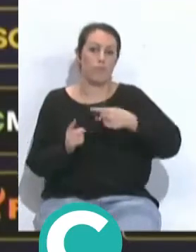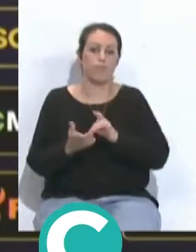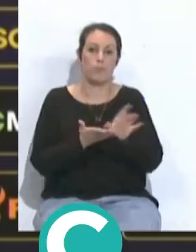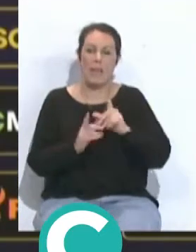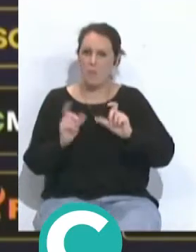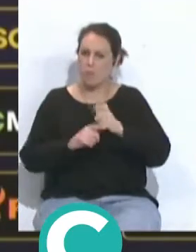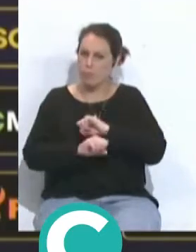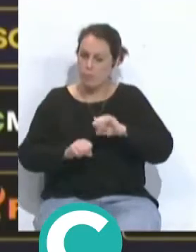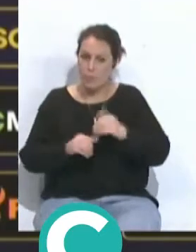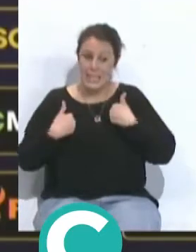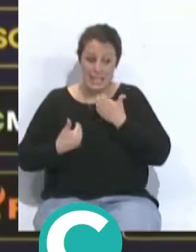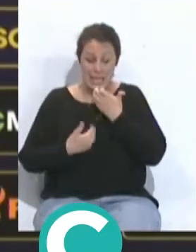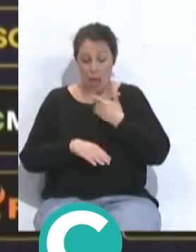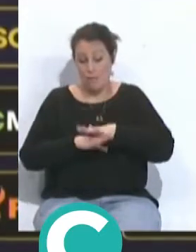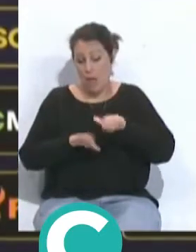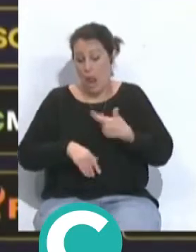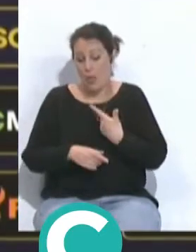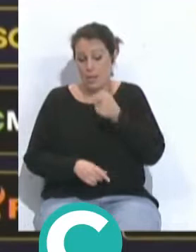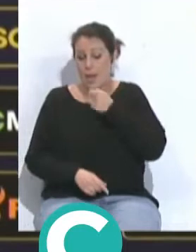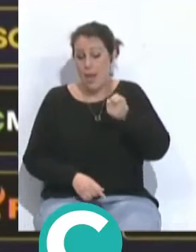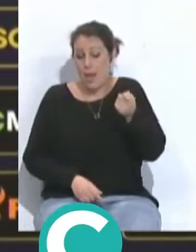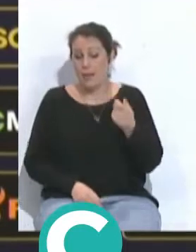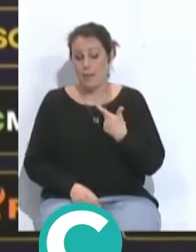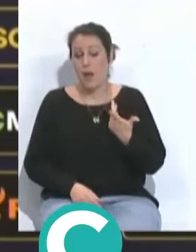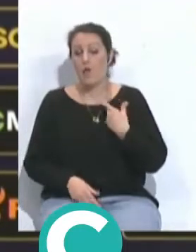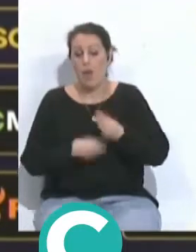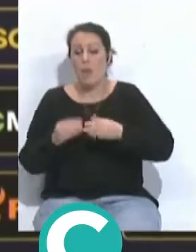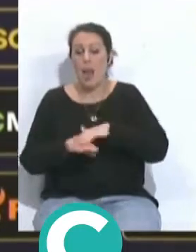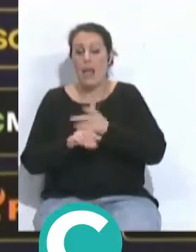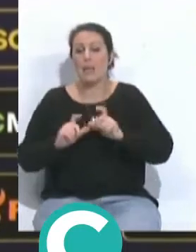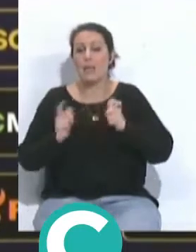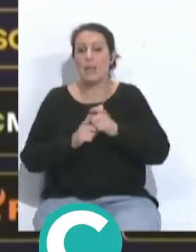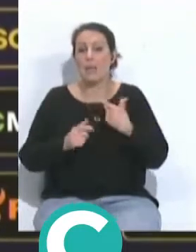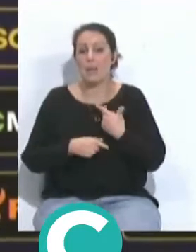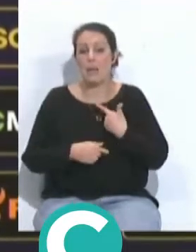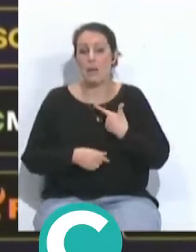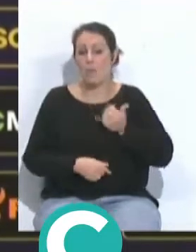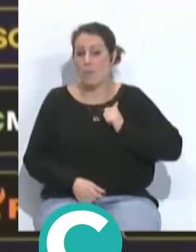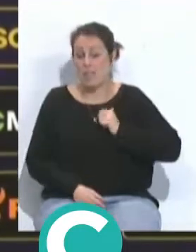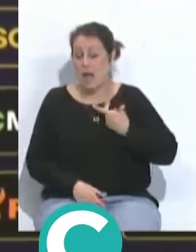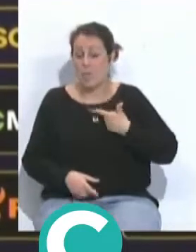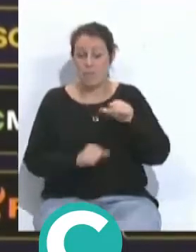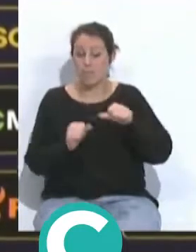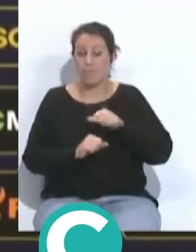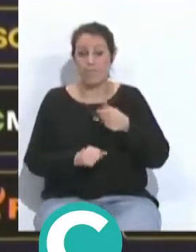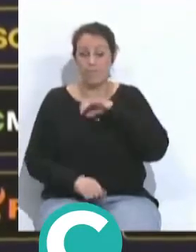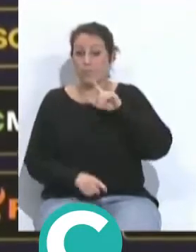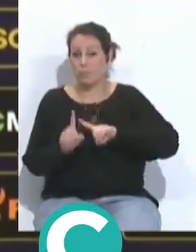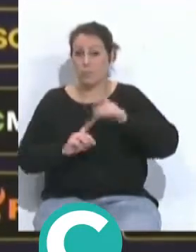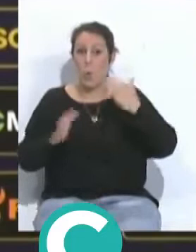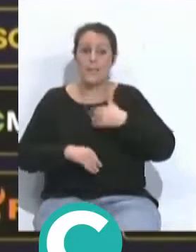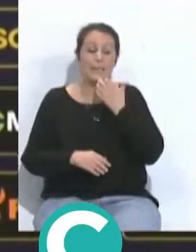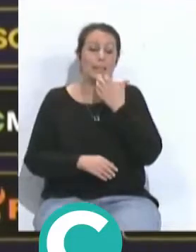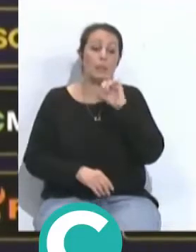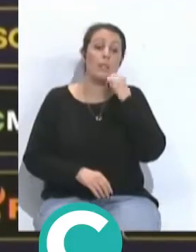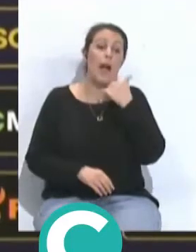maduro muy responsable y si al final alguno tiene que sacarse una tarjeta lo hará por el beneficio del equipo siendo a partir de ahí ningún problema está claro que si es por protestar o por alguna cosa que